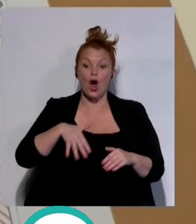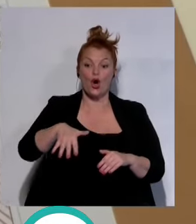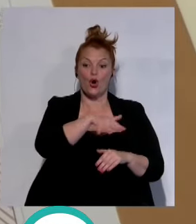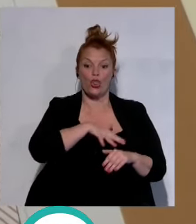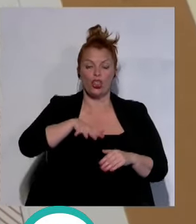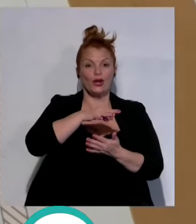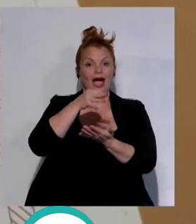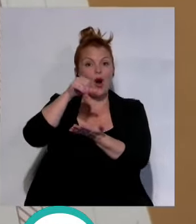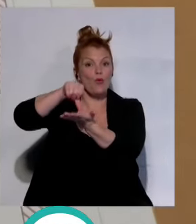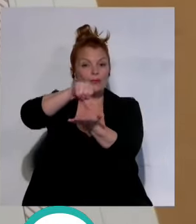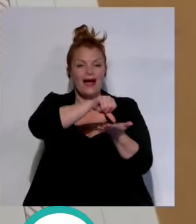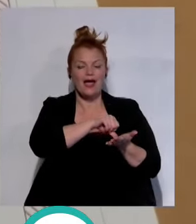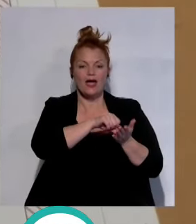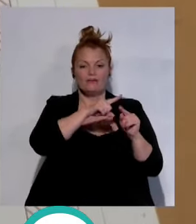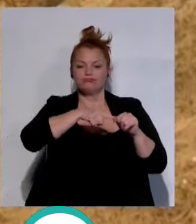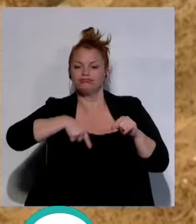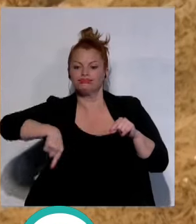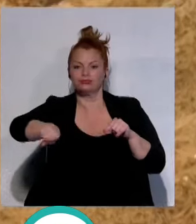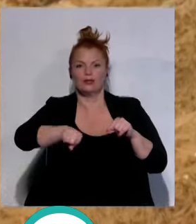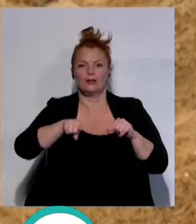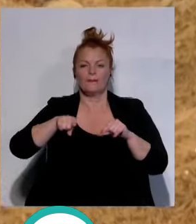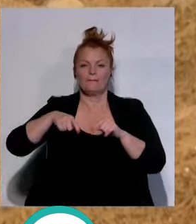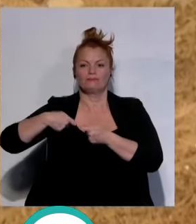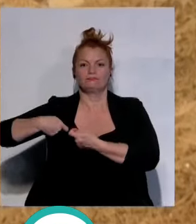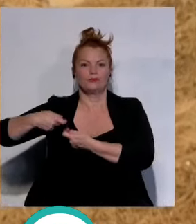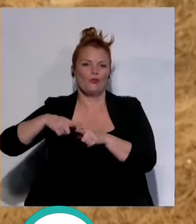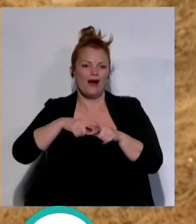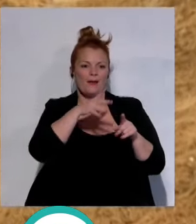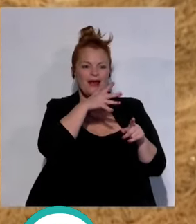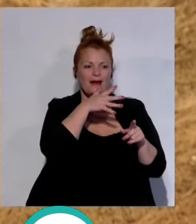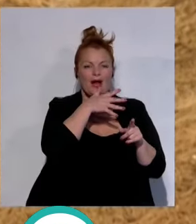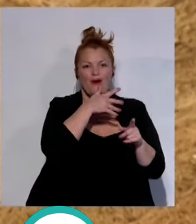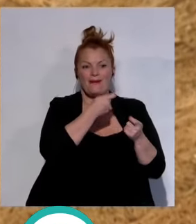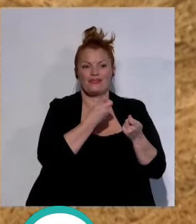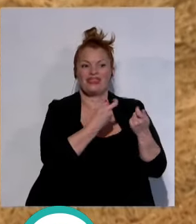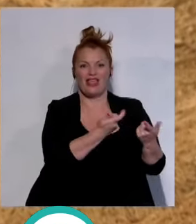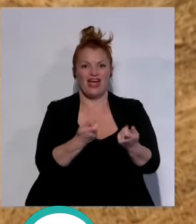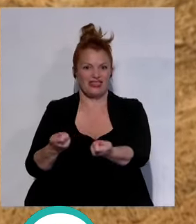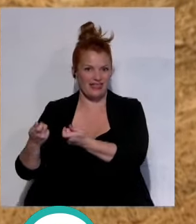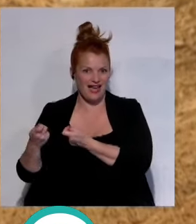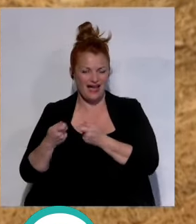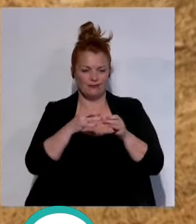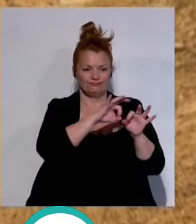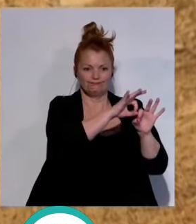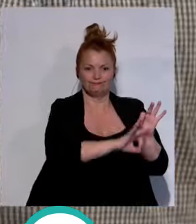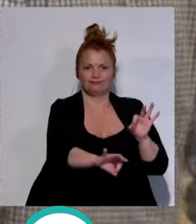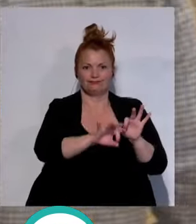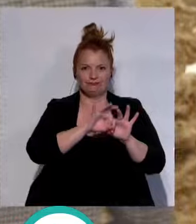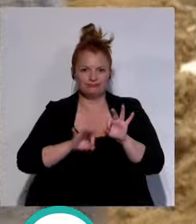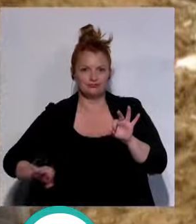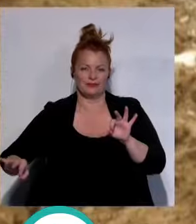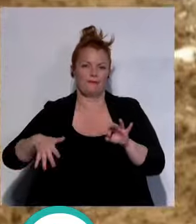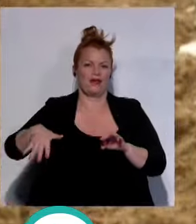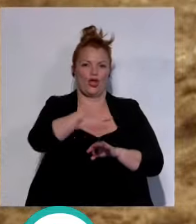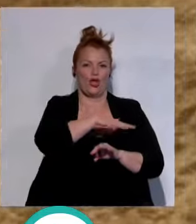urbana y se desviaba en diferentes puntos para que la acometida de agua se distribuyese por